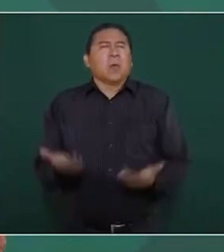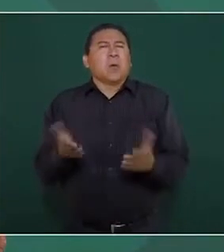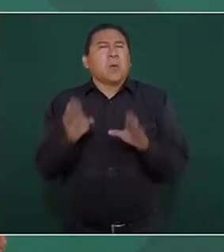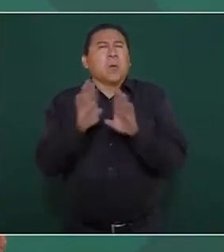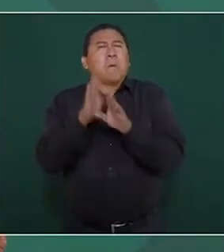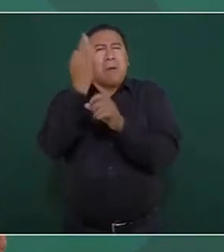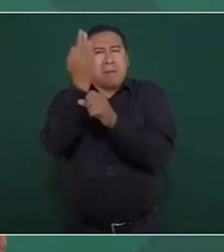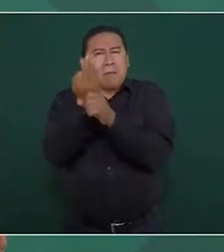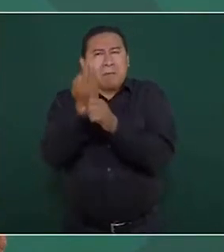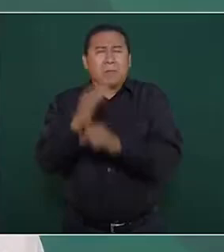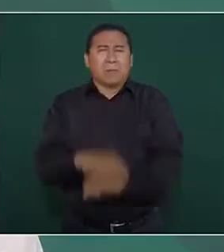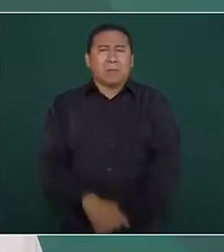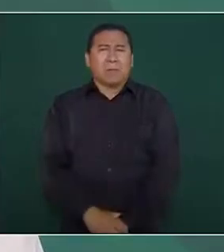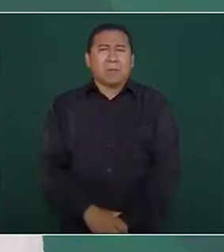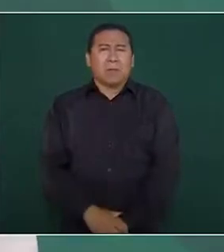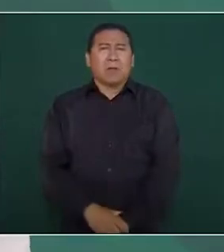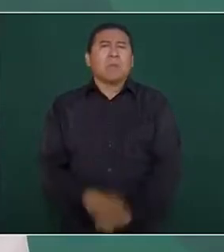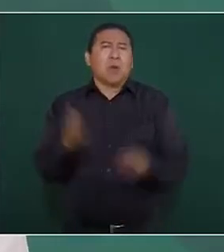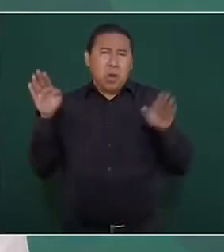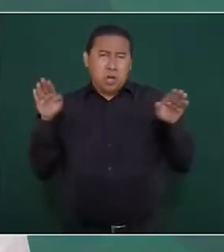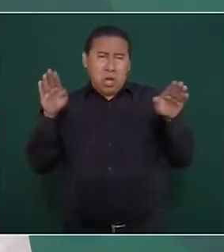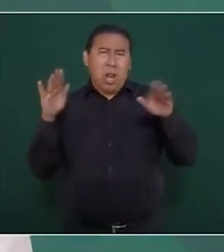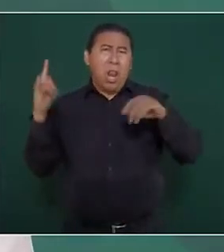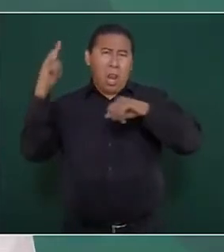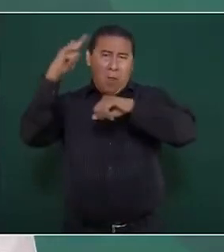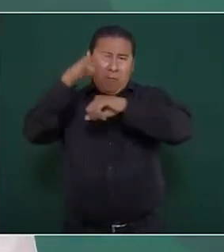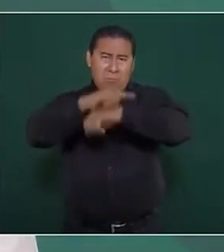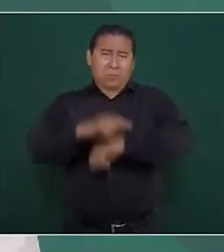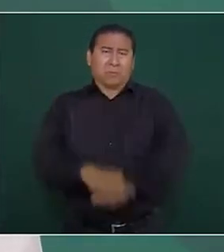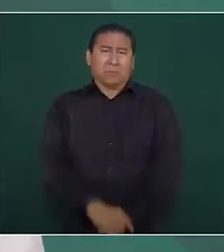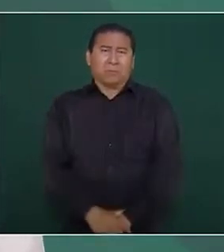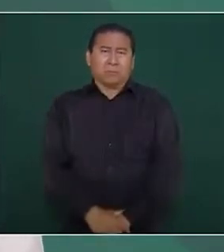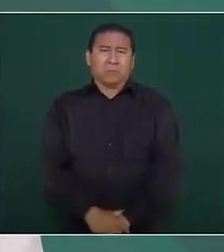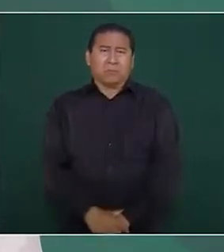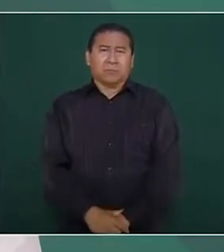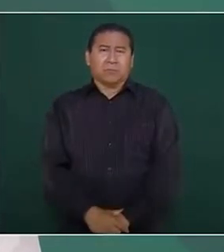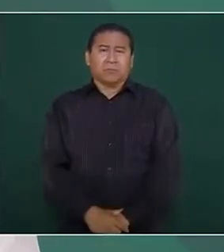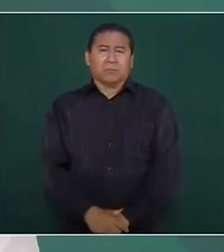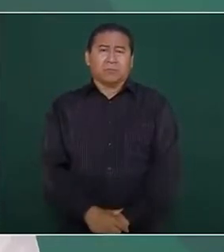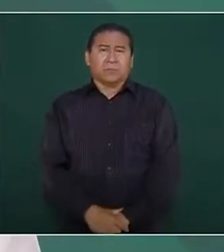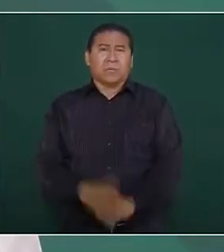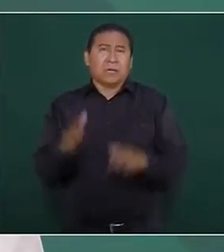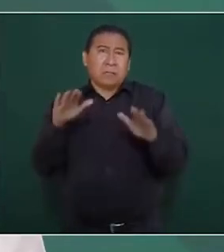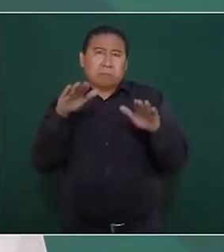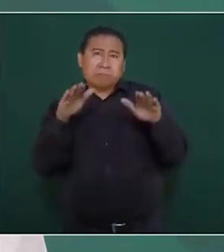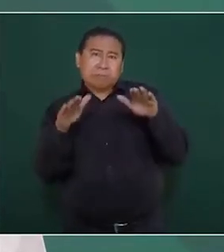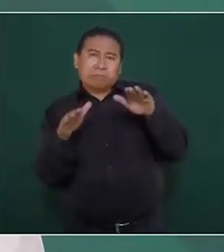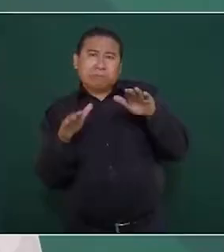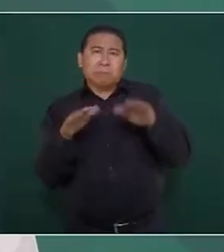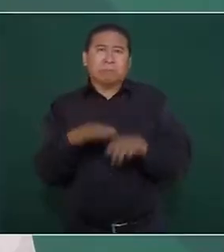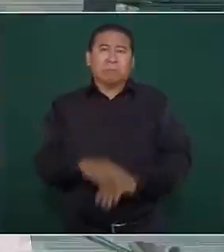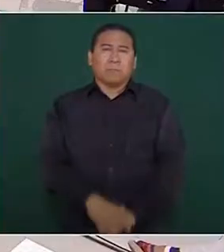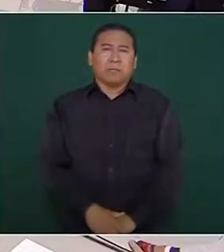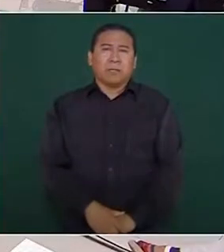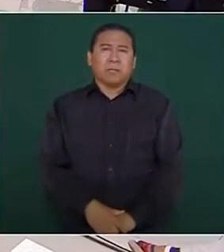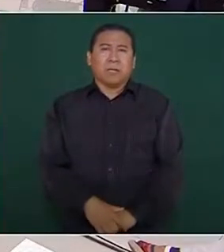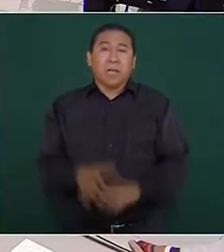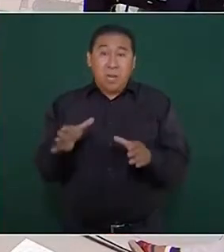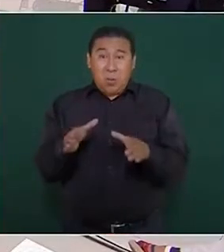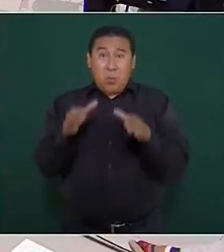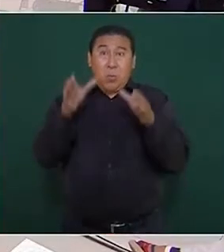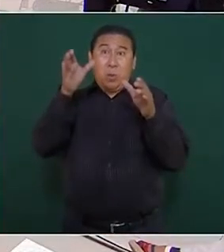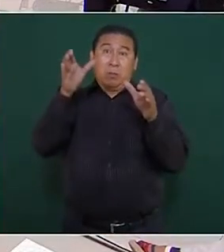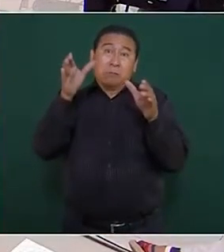ahora con el aeropuerto, de que se había ladeado la torre